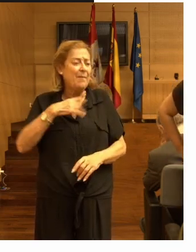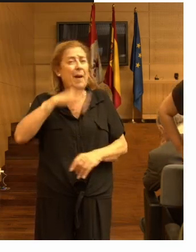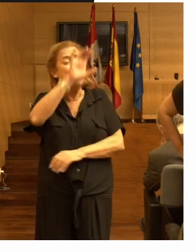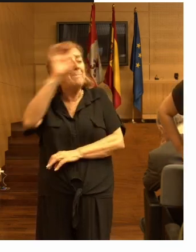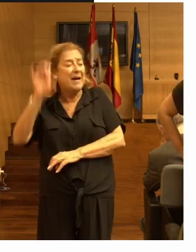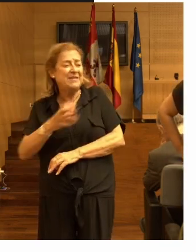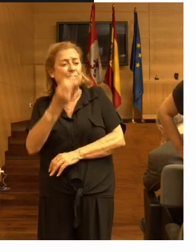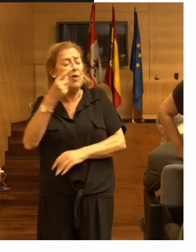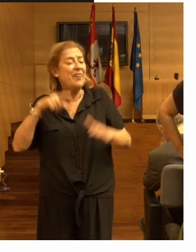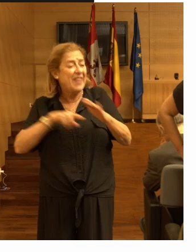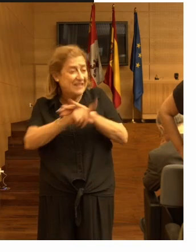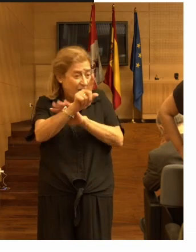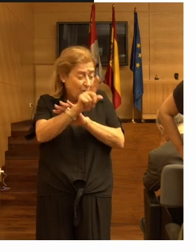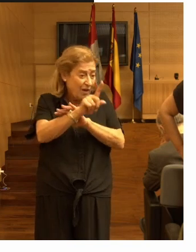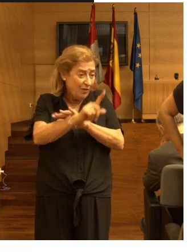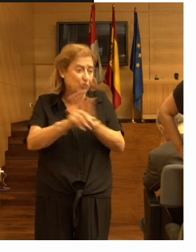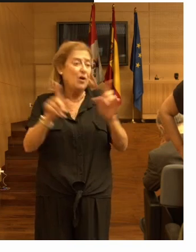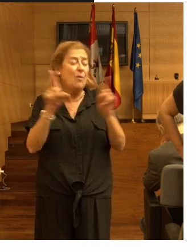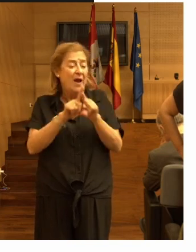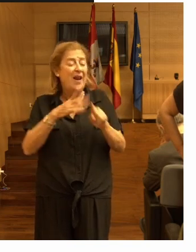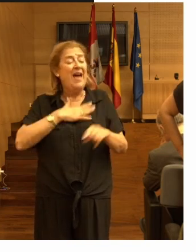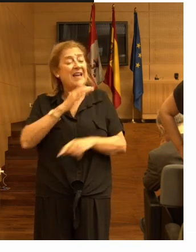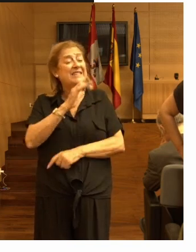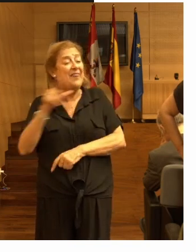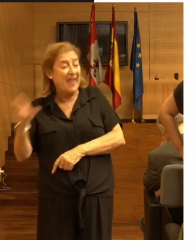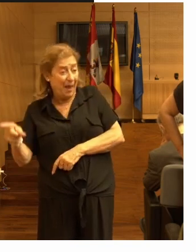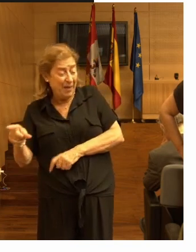muy desarrollados como los de Escandinavia